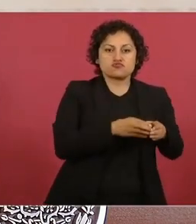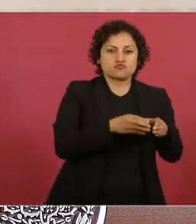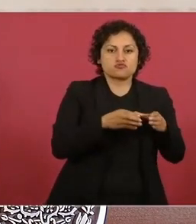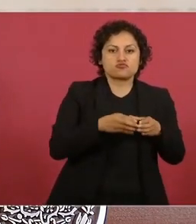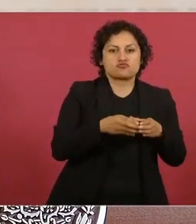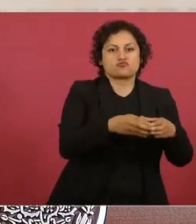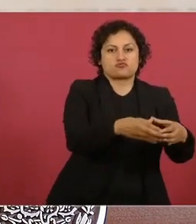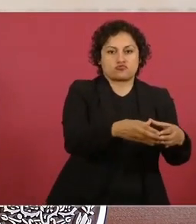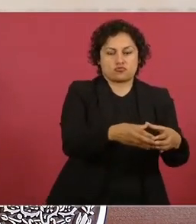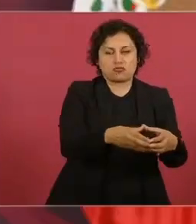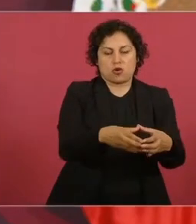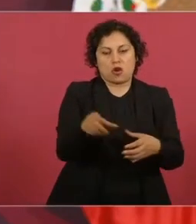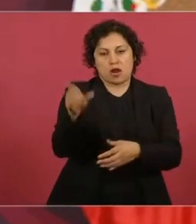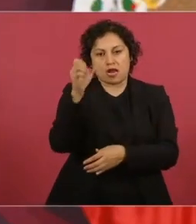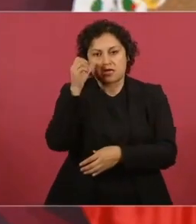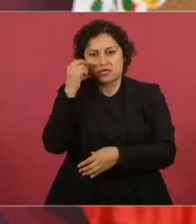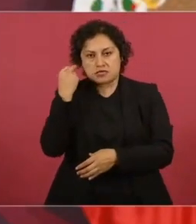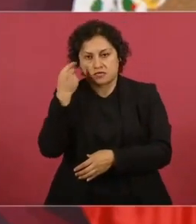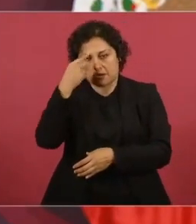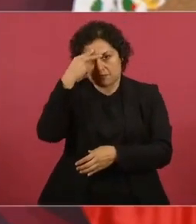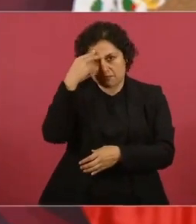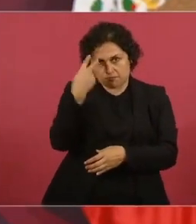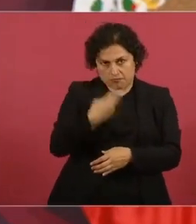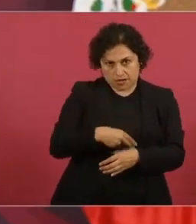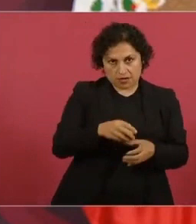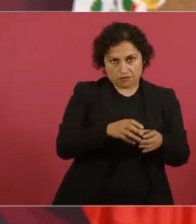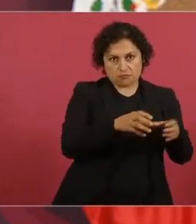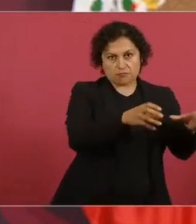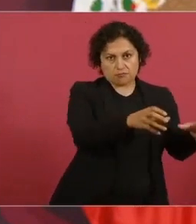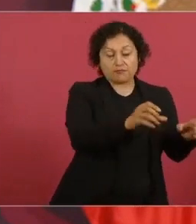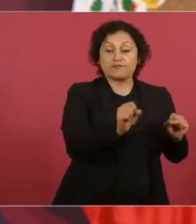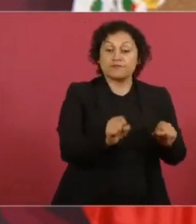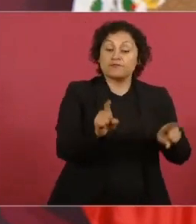y lo mismo el Presidente de China.